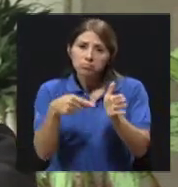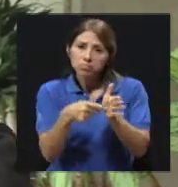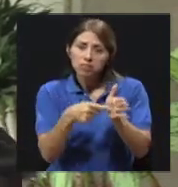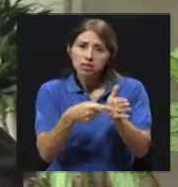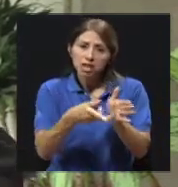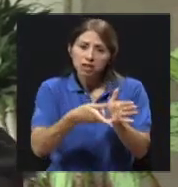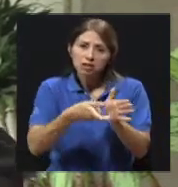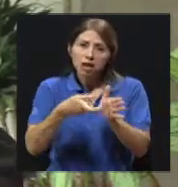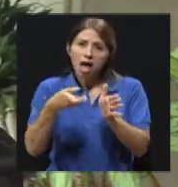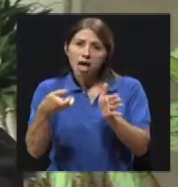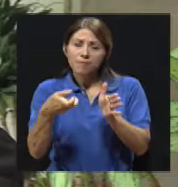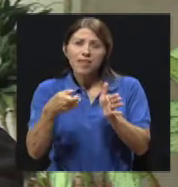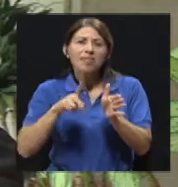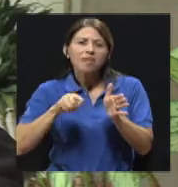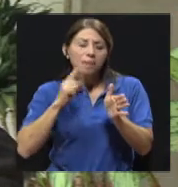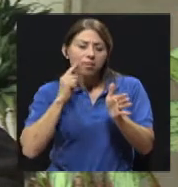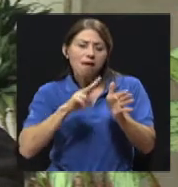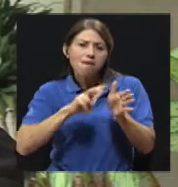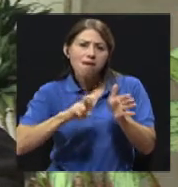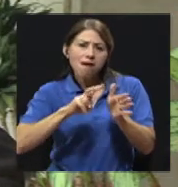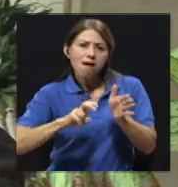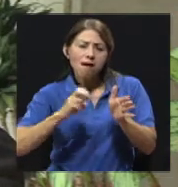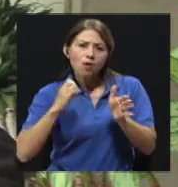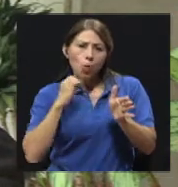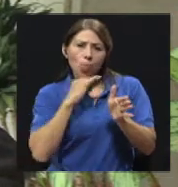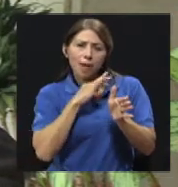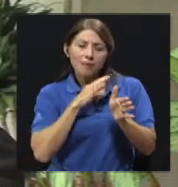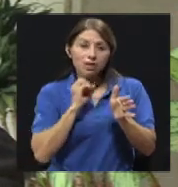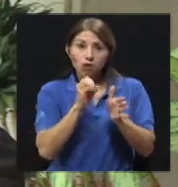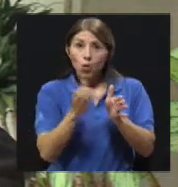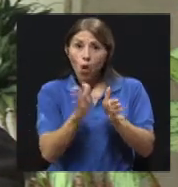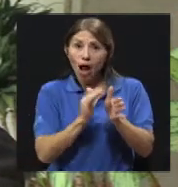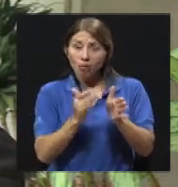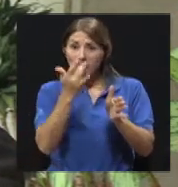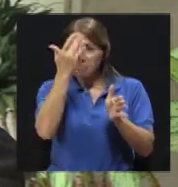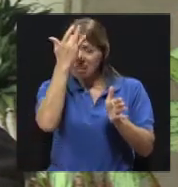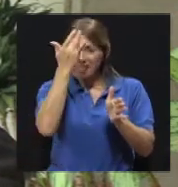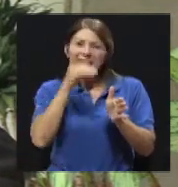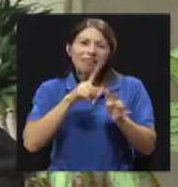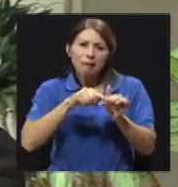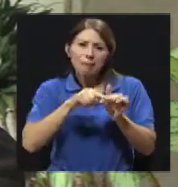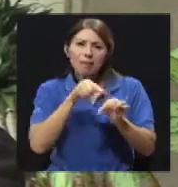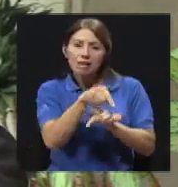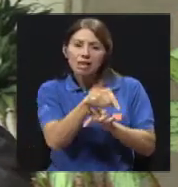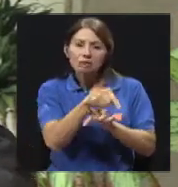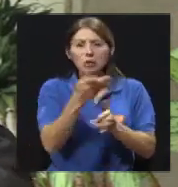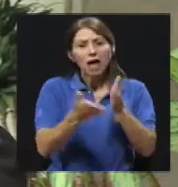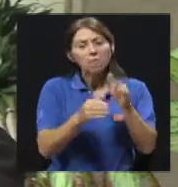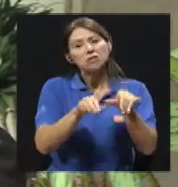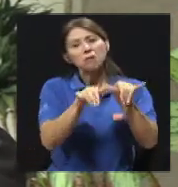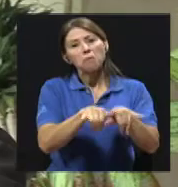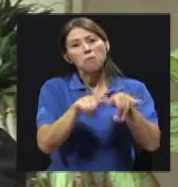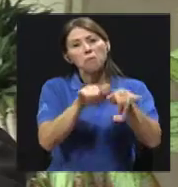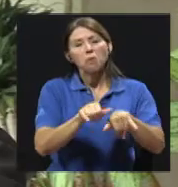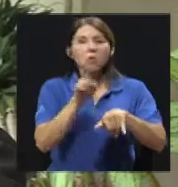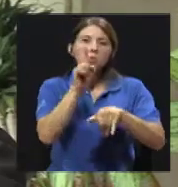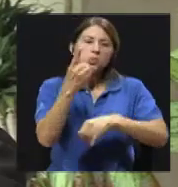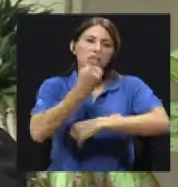dependiendo del grado de contaminación o de avanzada que esté la enfermedad el paciente podría egresarse en uno, dos o tres días.